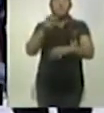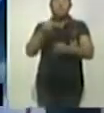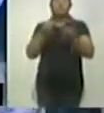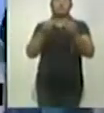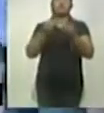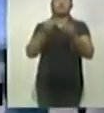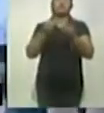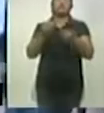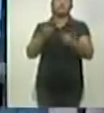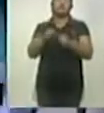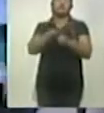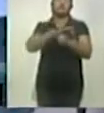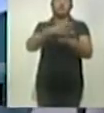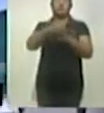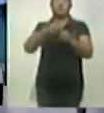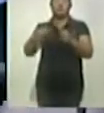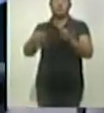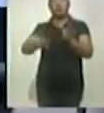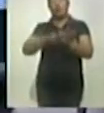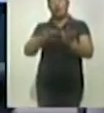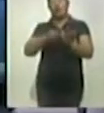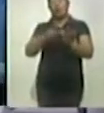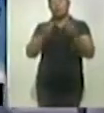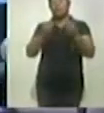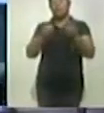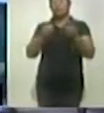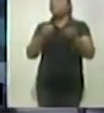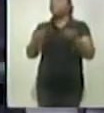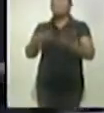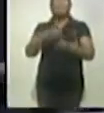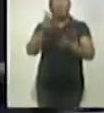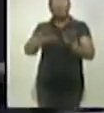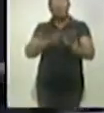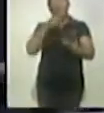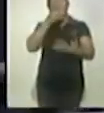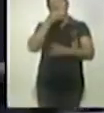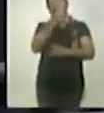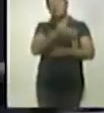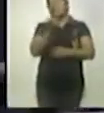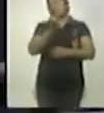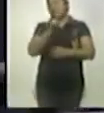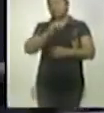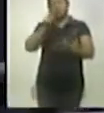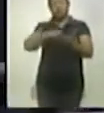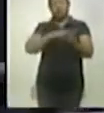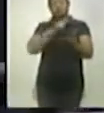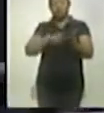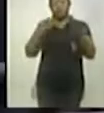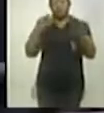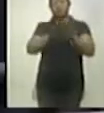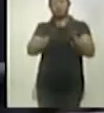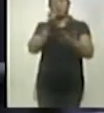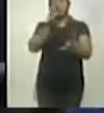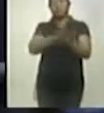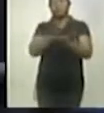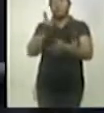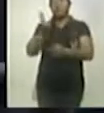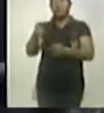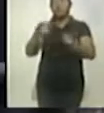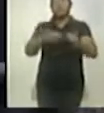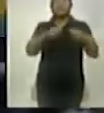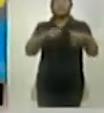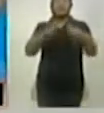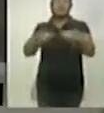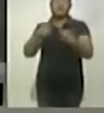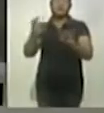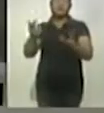de casos registrado en la última semana, nuevamente ordenaron el cierre de la ciudad y dejar abiertos sólo los lugares autorizados para el abastecimiento de la